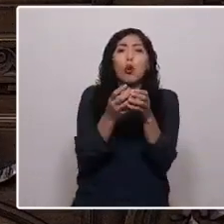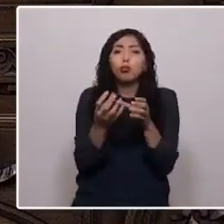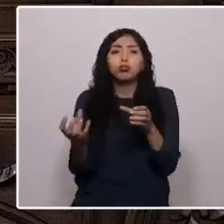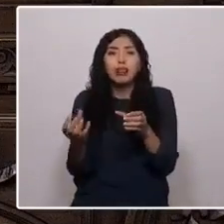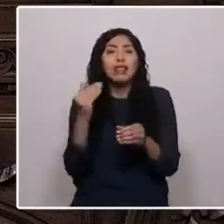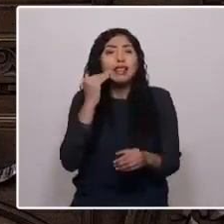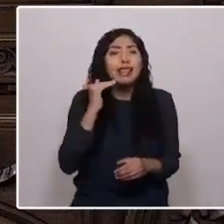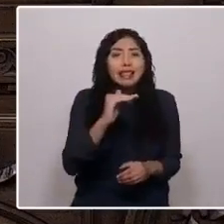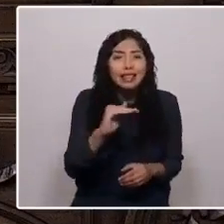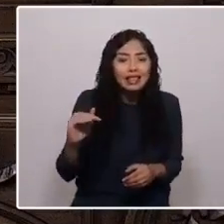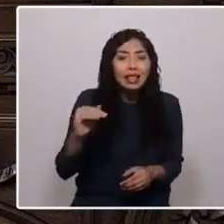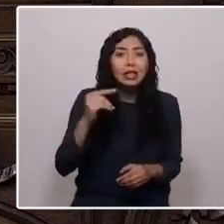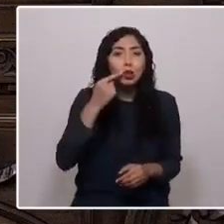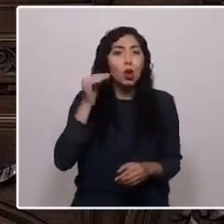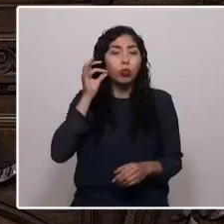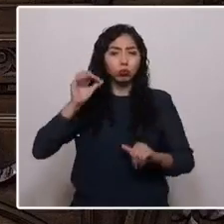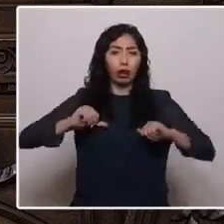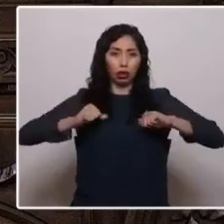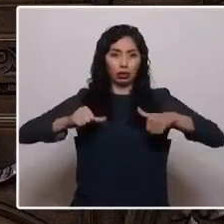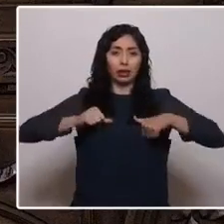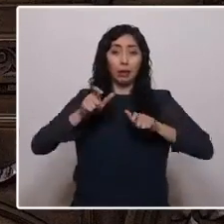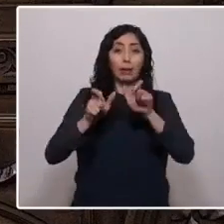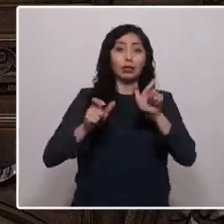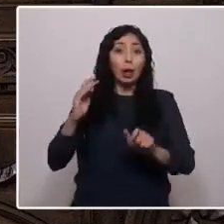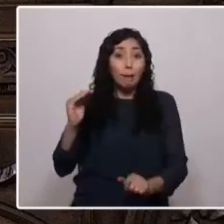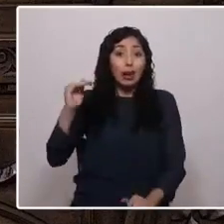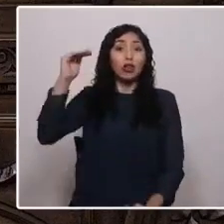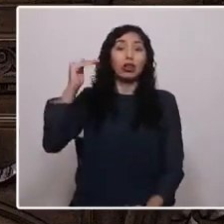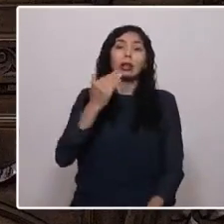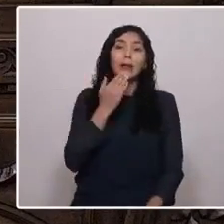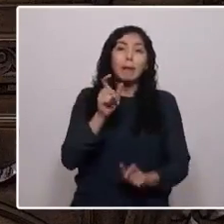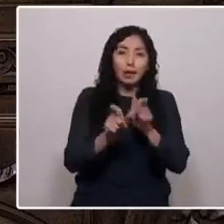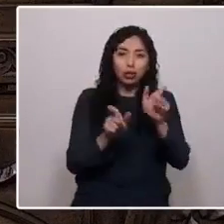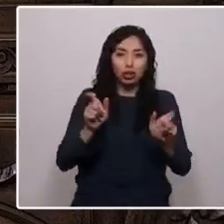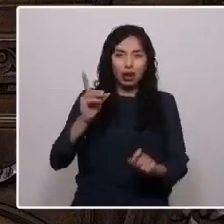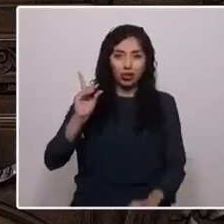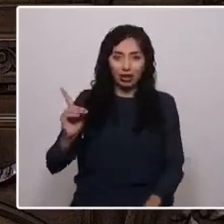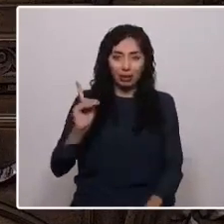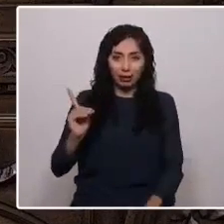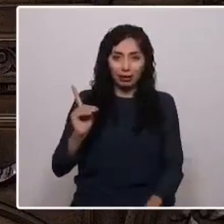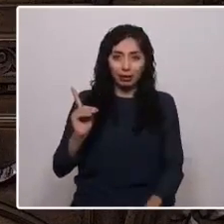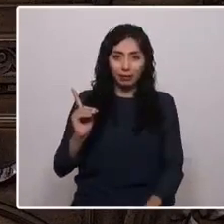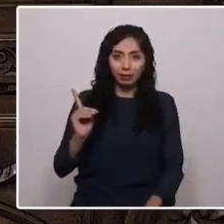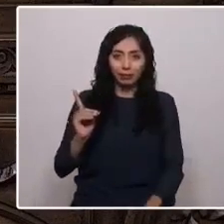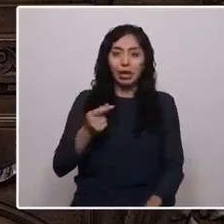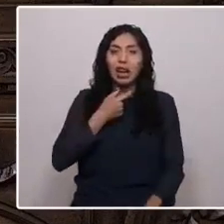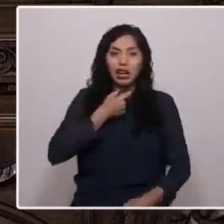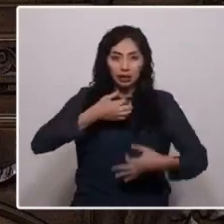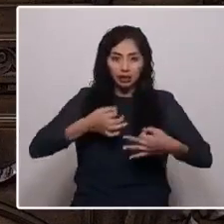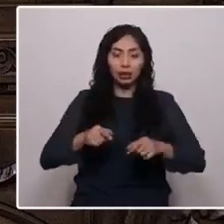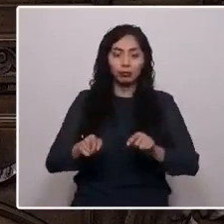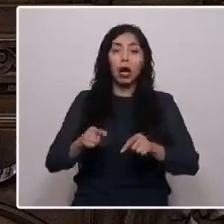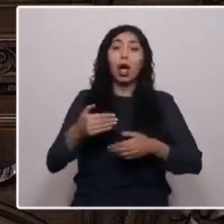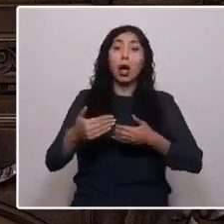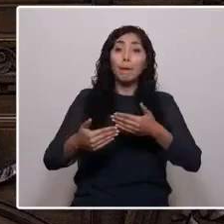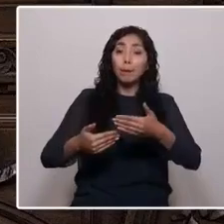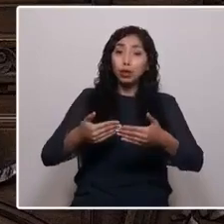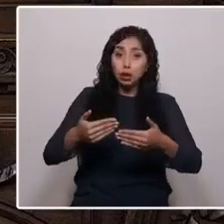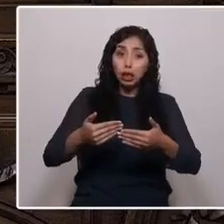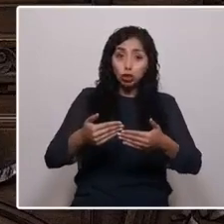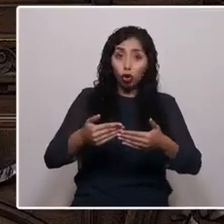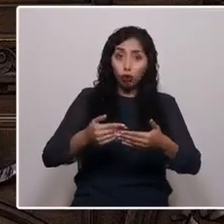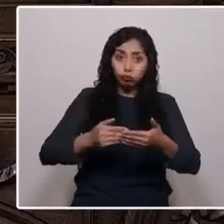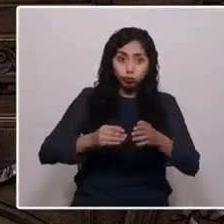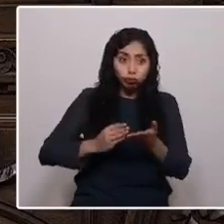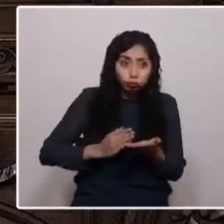niñas y adolescentes, de personas mayores y de personas con discapacidad. Un proceso que se abrió por las luchas sociales que hace años se